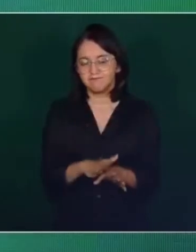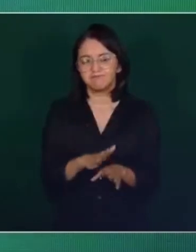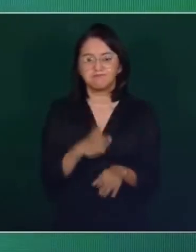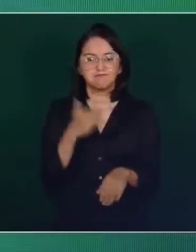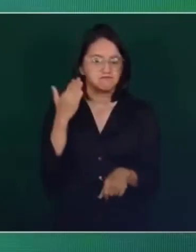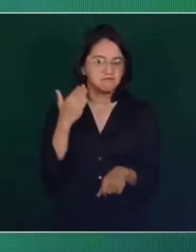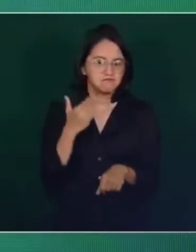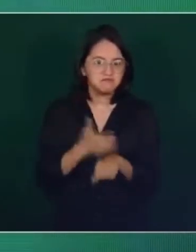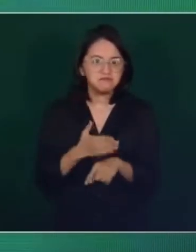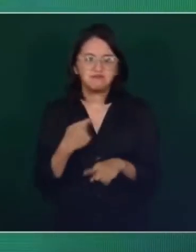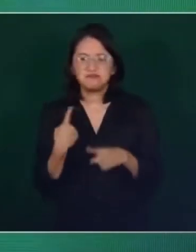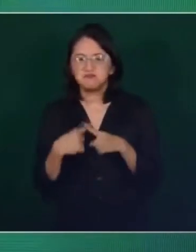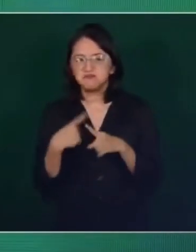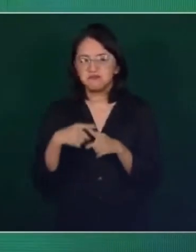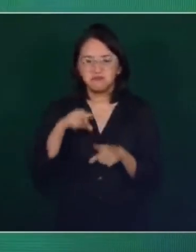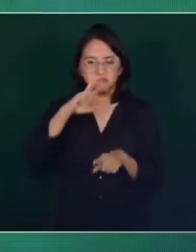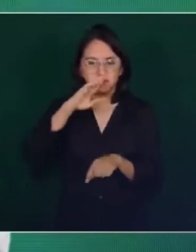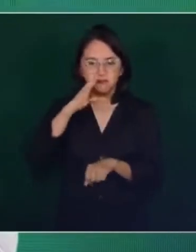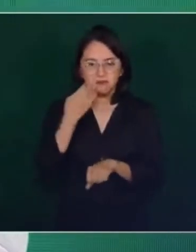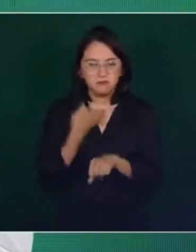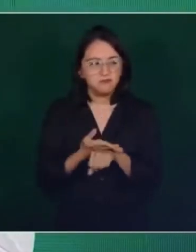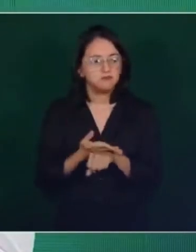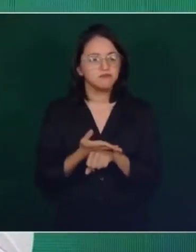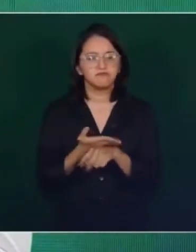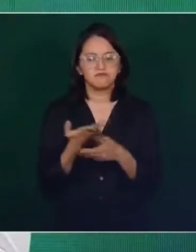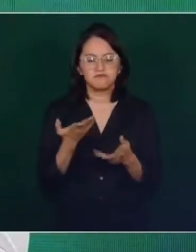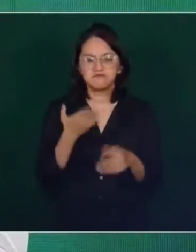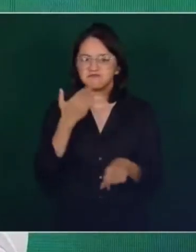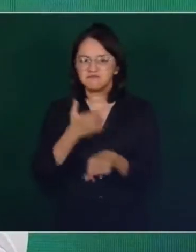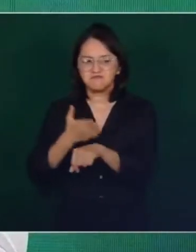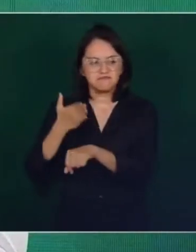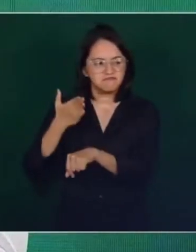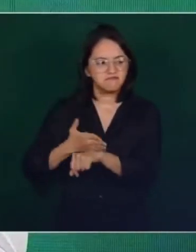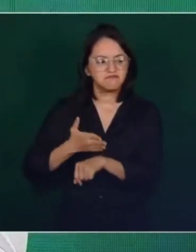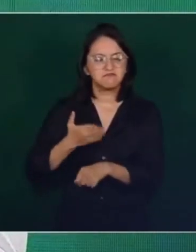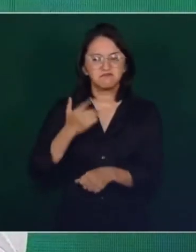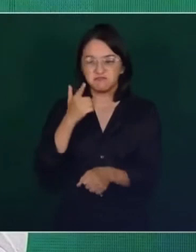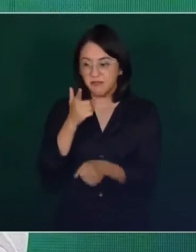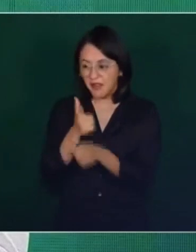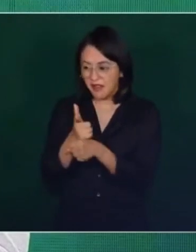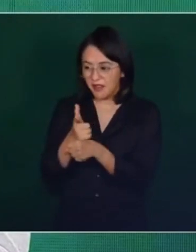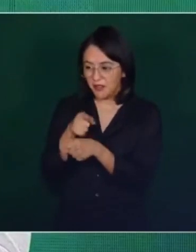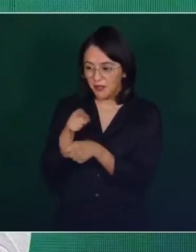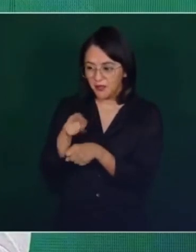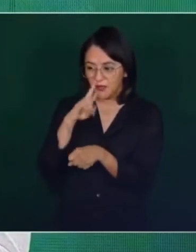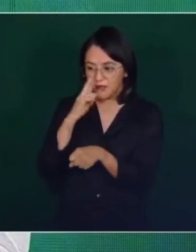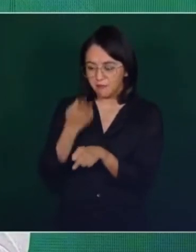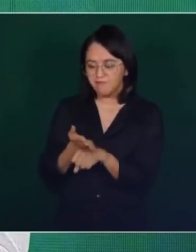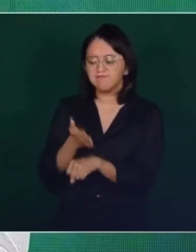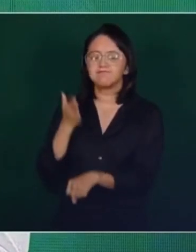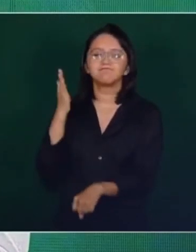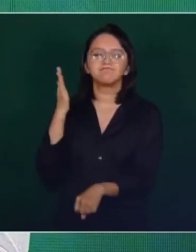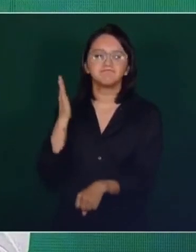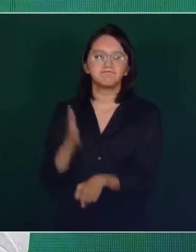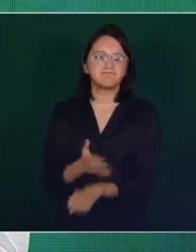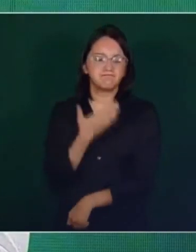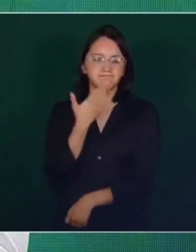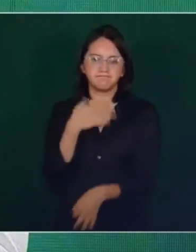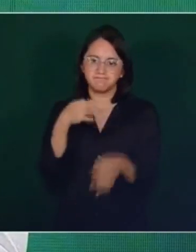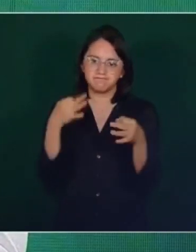responsables, si existen, si hay responsables, que no